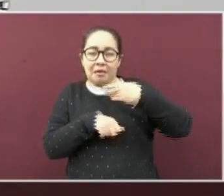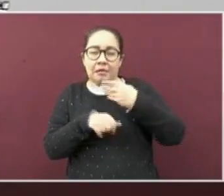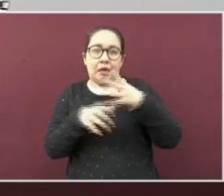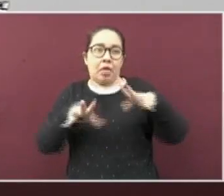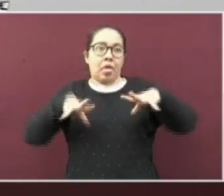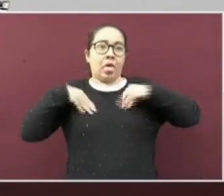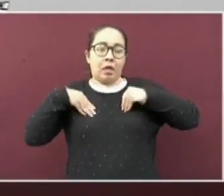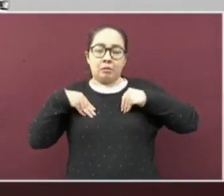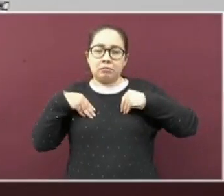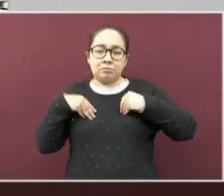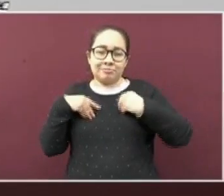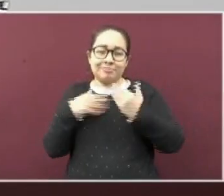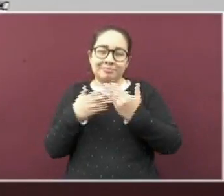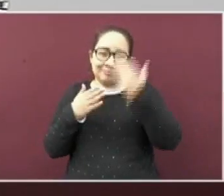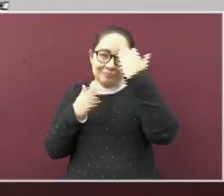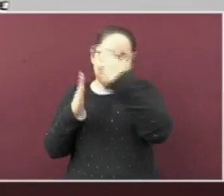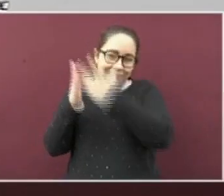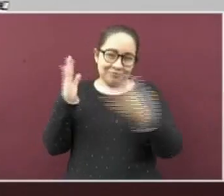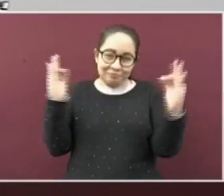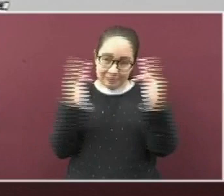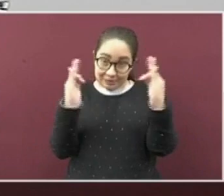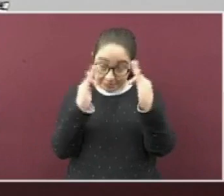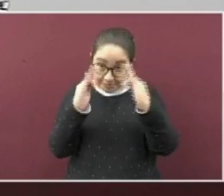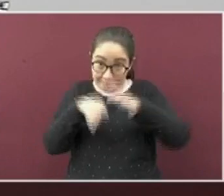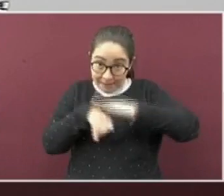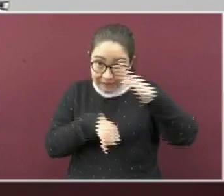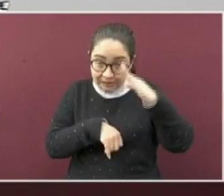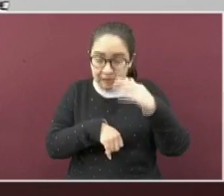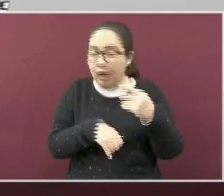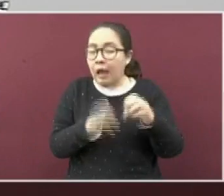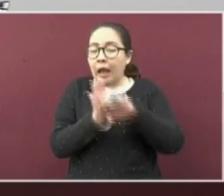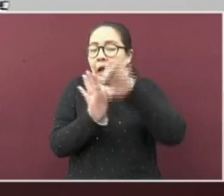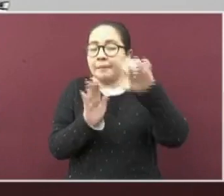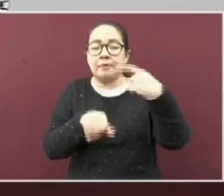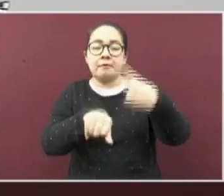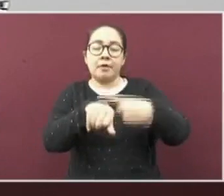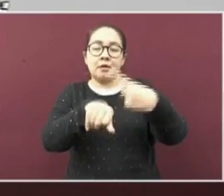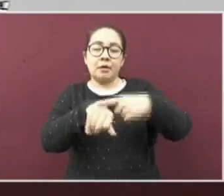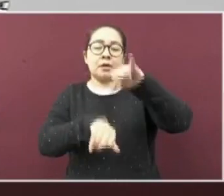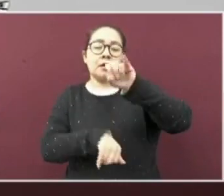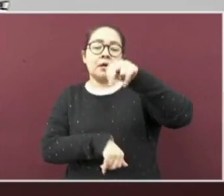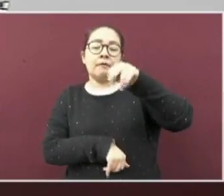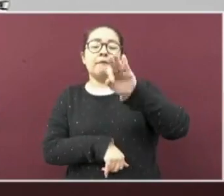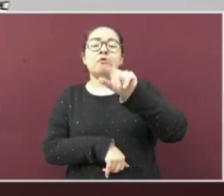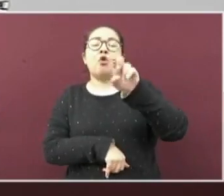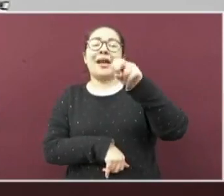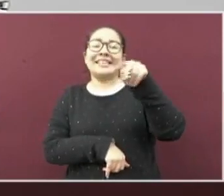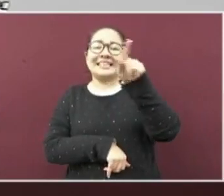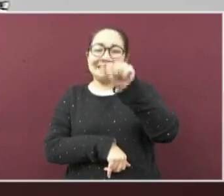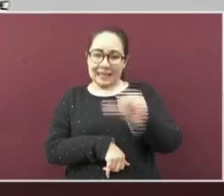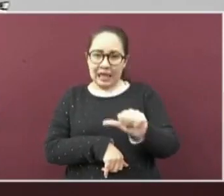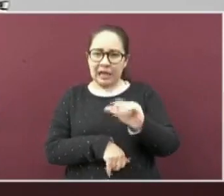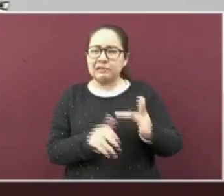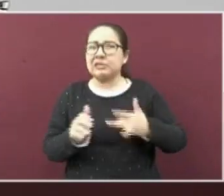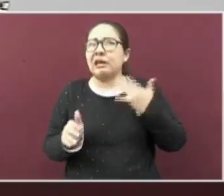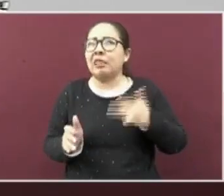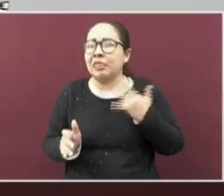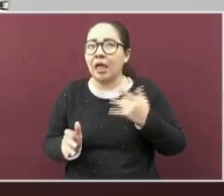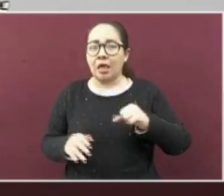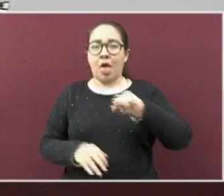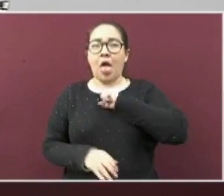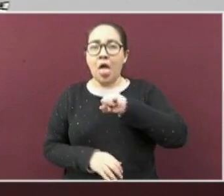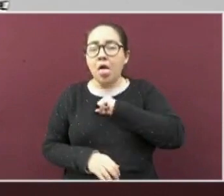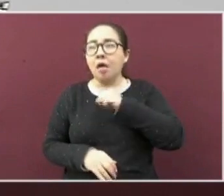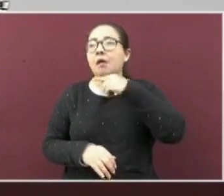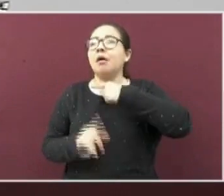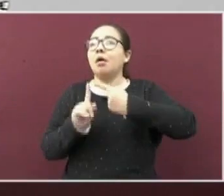Enfermedades como la influenza. Los síntomas más frecuentes son fiebre, toseca, dolor de cabeza,